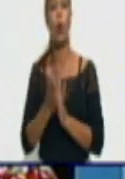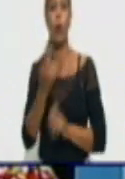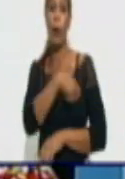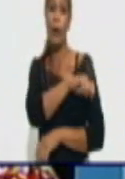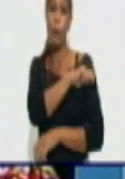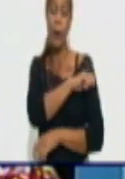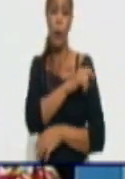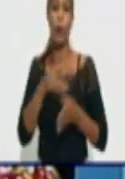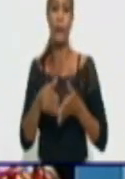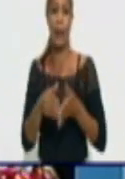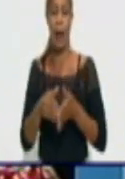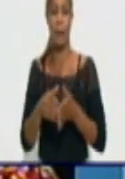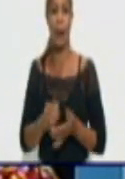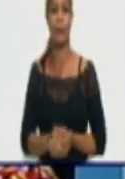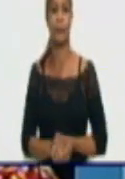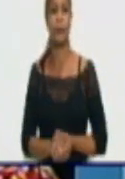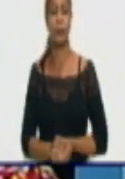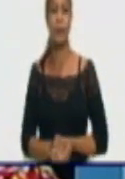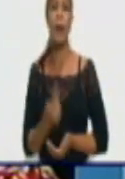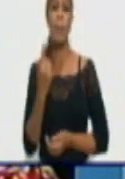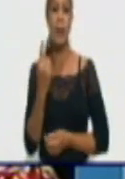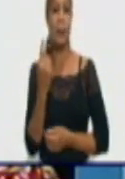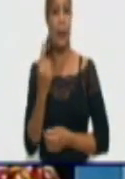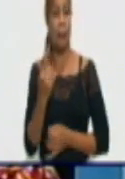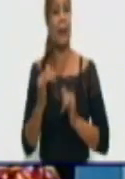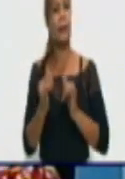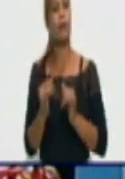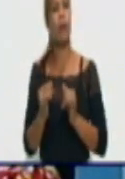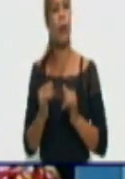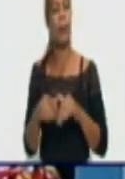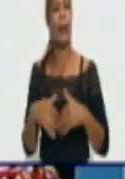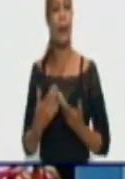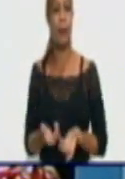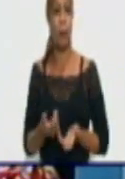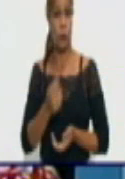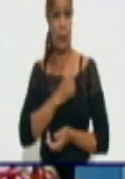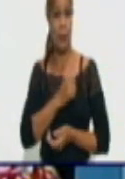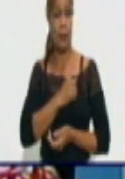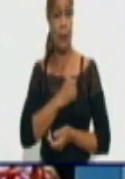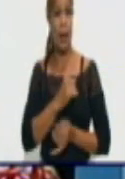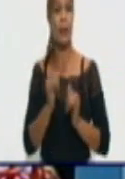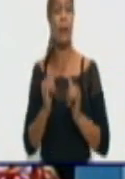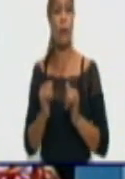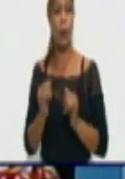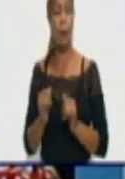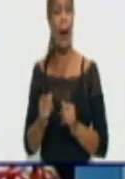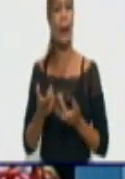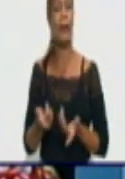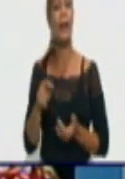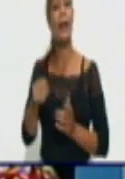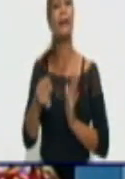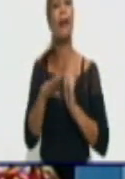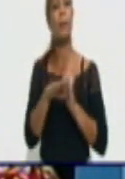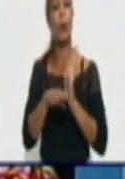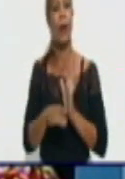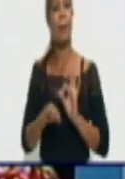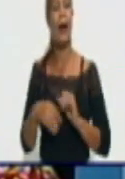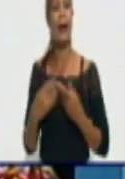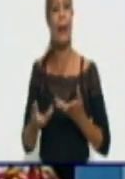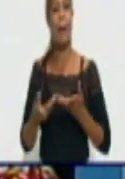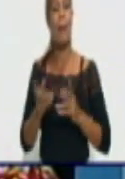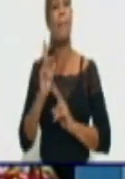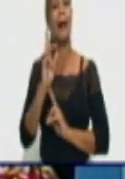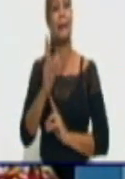de Granma que nos asiste. Bueno, primeramente quería dar a través de este programa, enviarle una felicitación